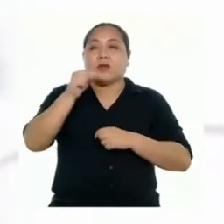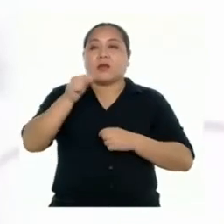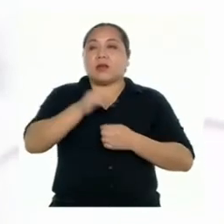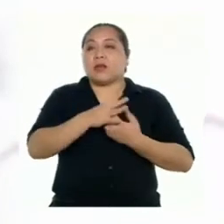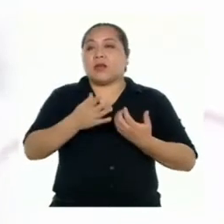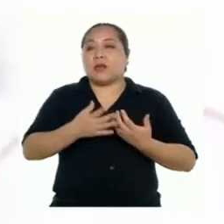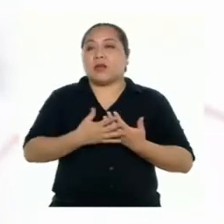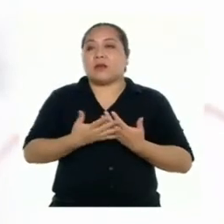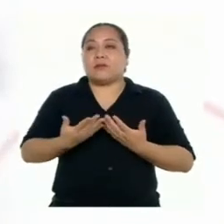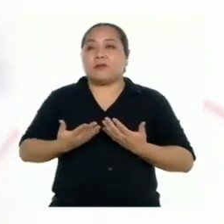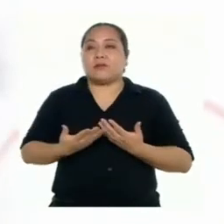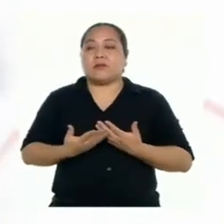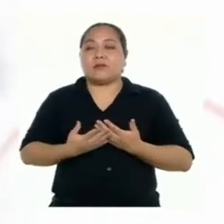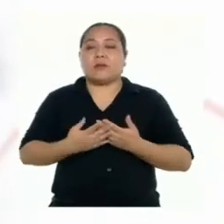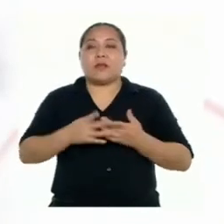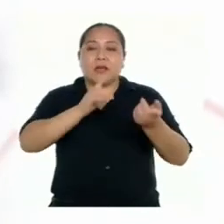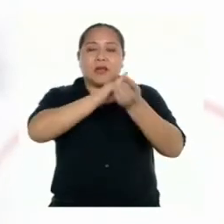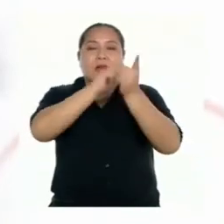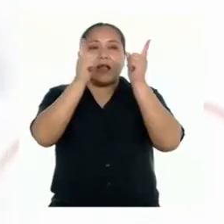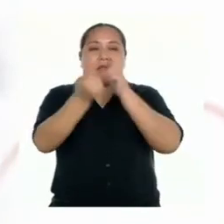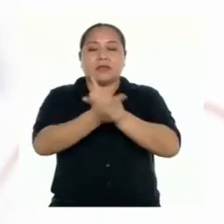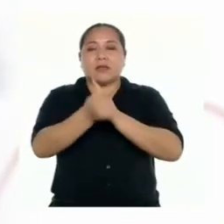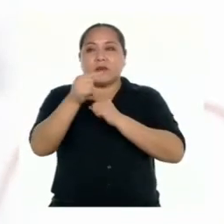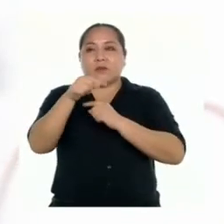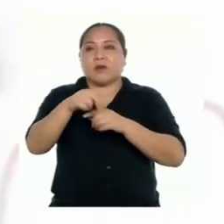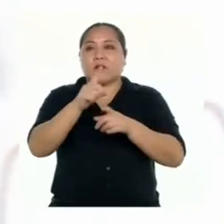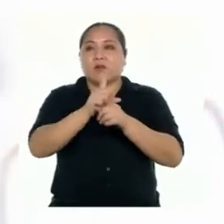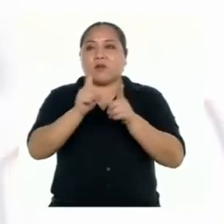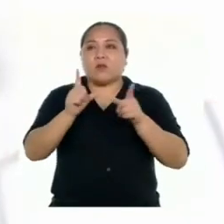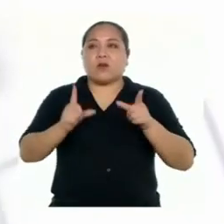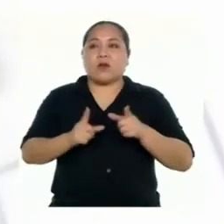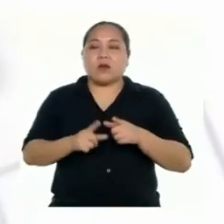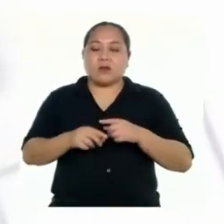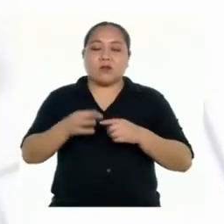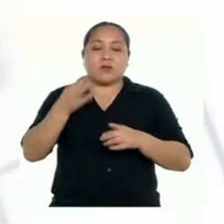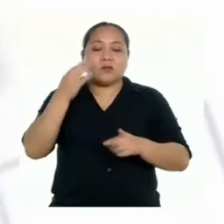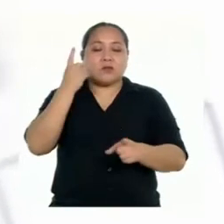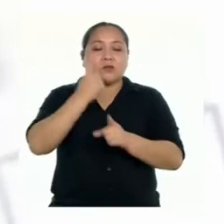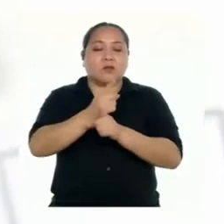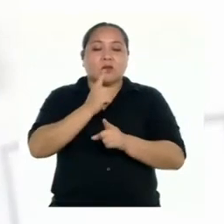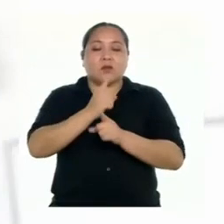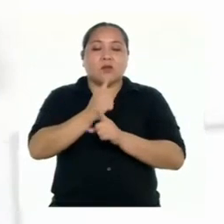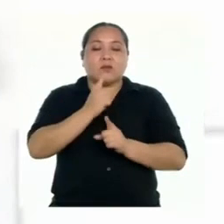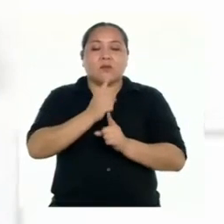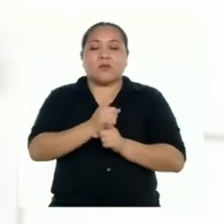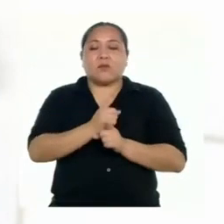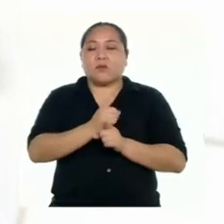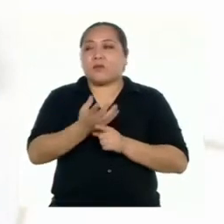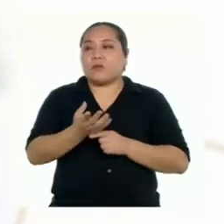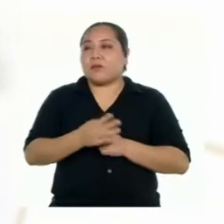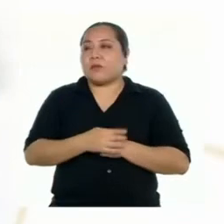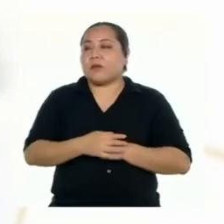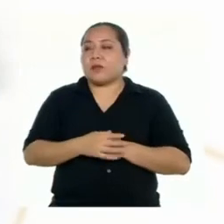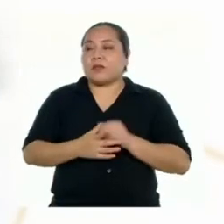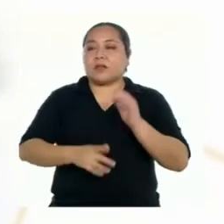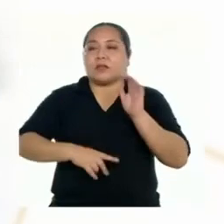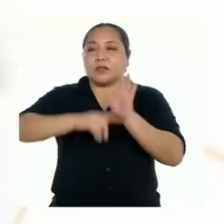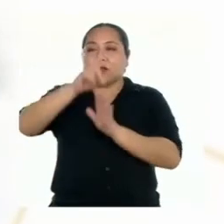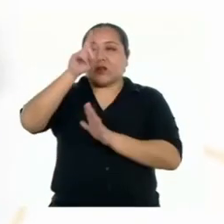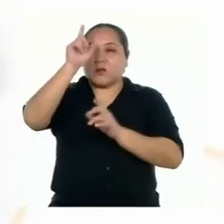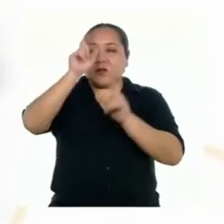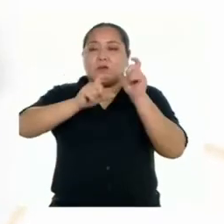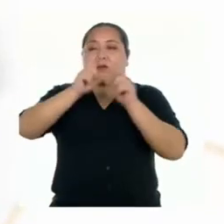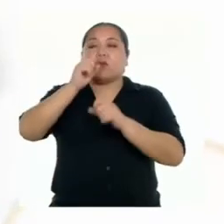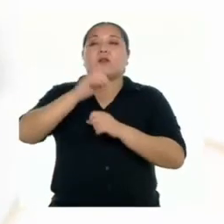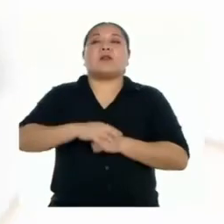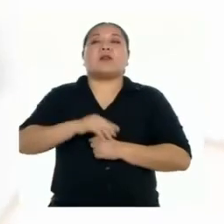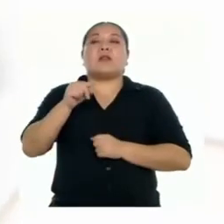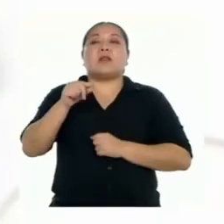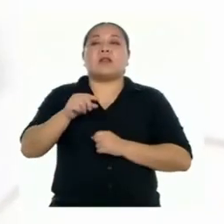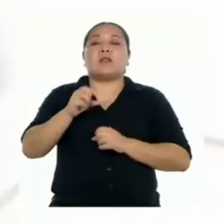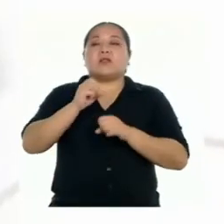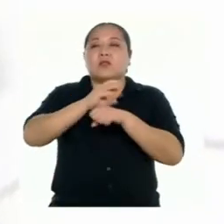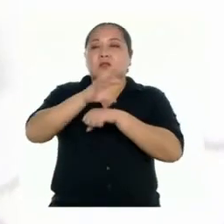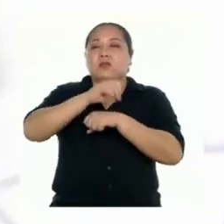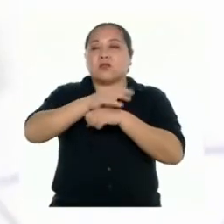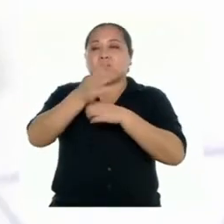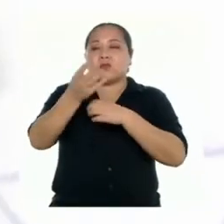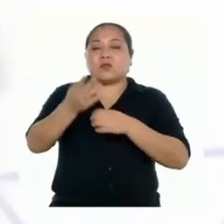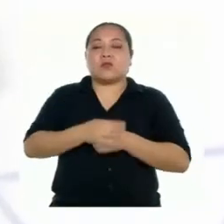Y las recomendaciones son